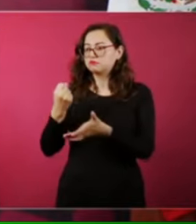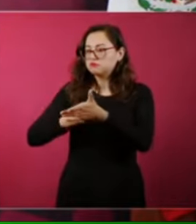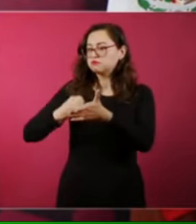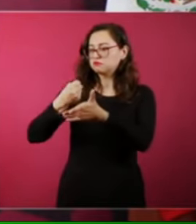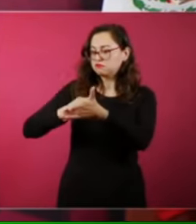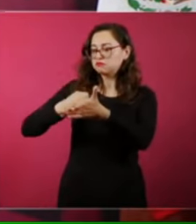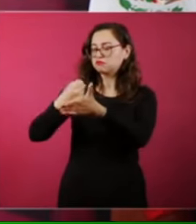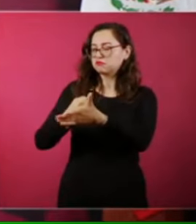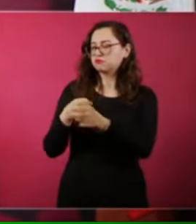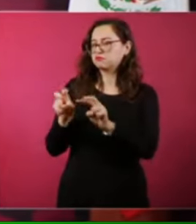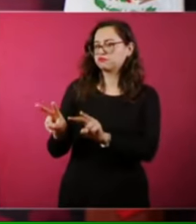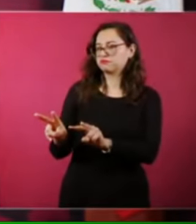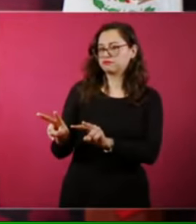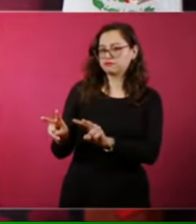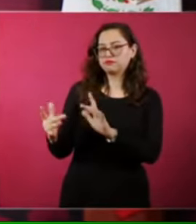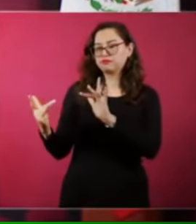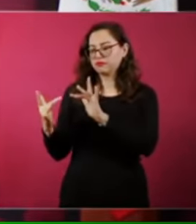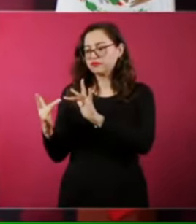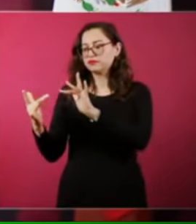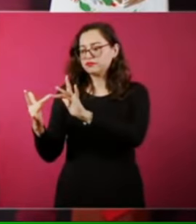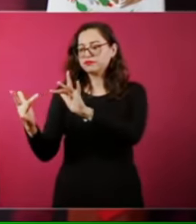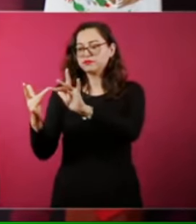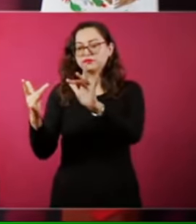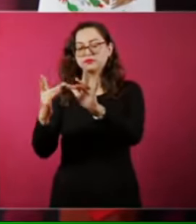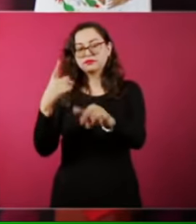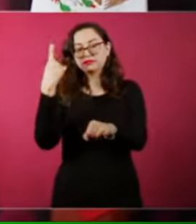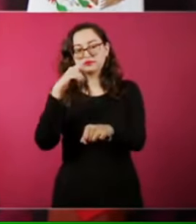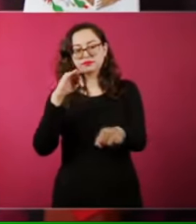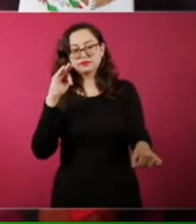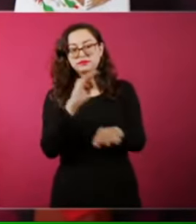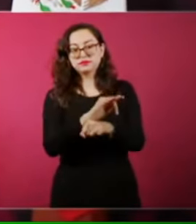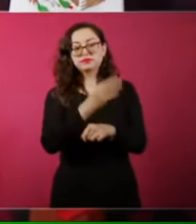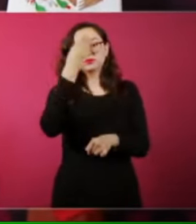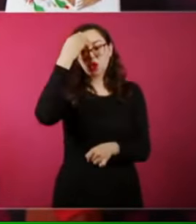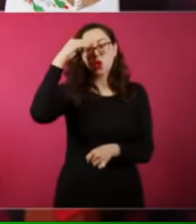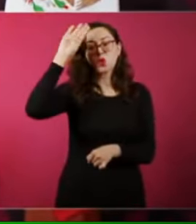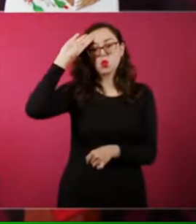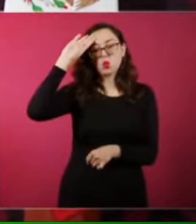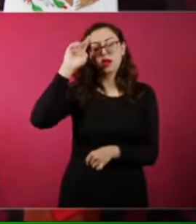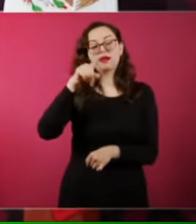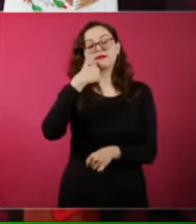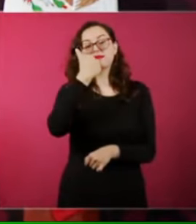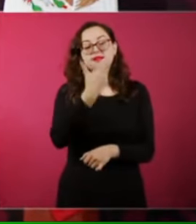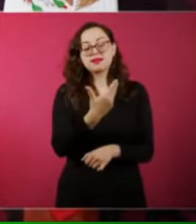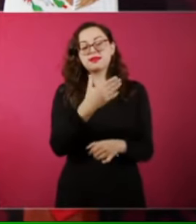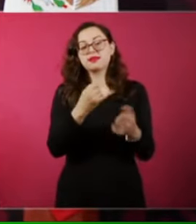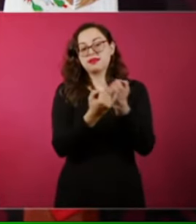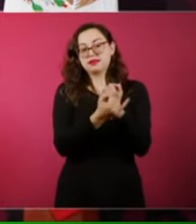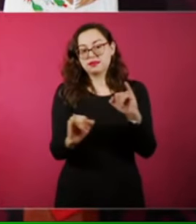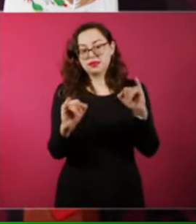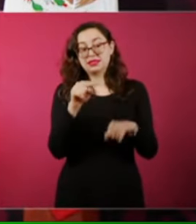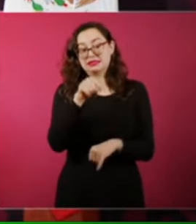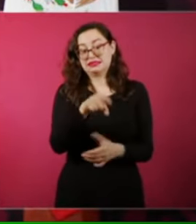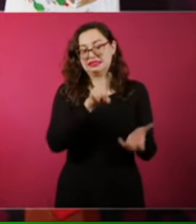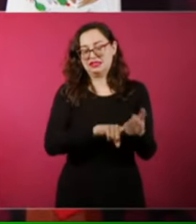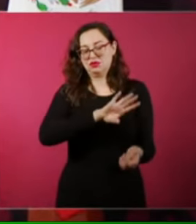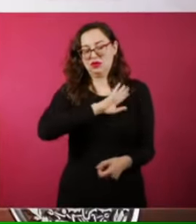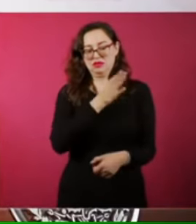por la independencia de Cuba. Cuba, que Cuba todavía pertenecía a España,